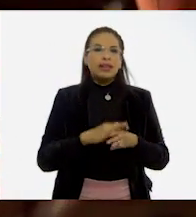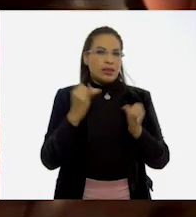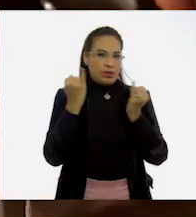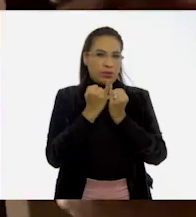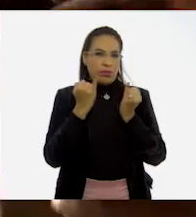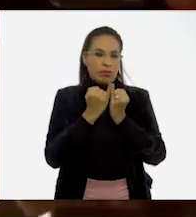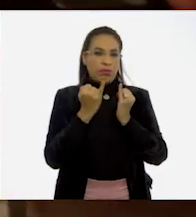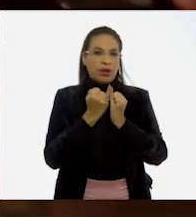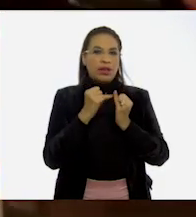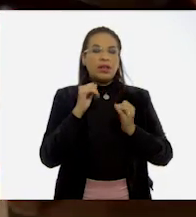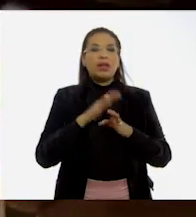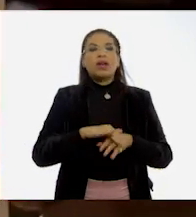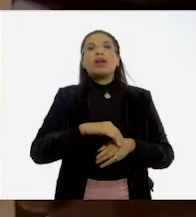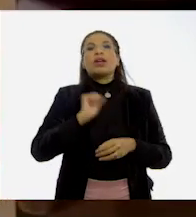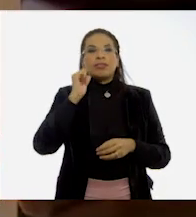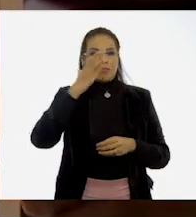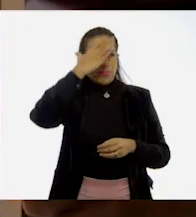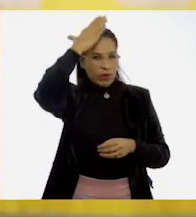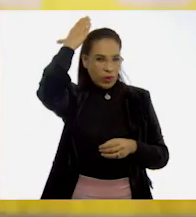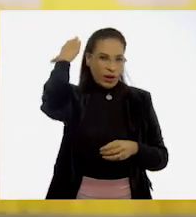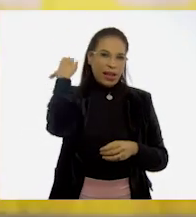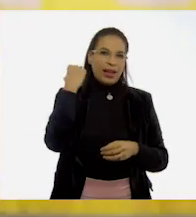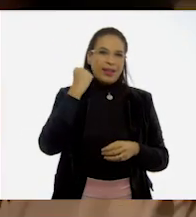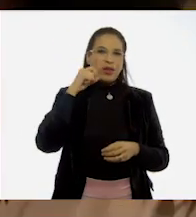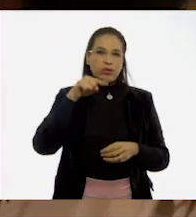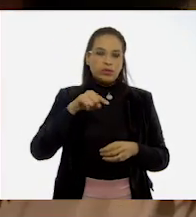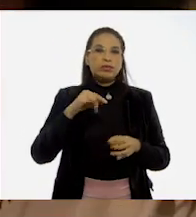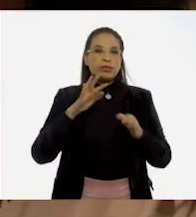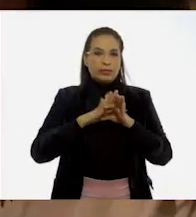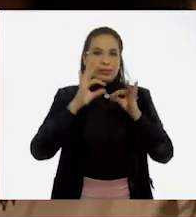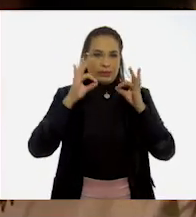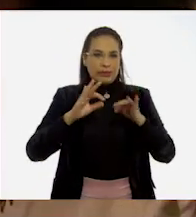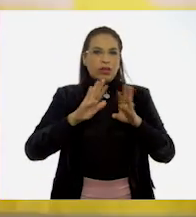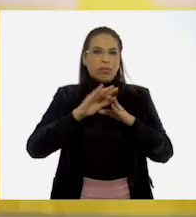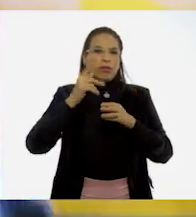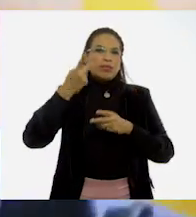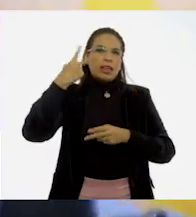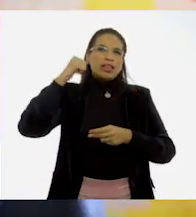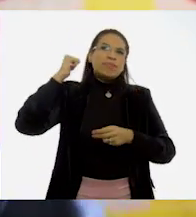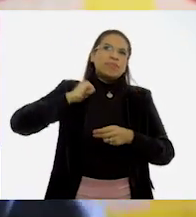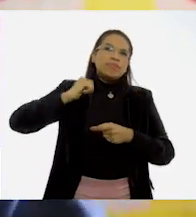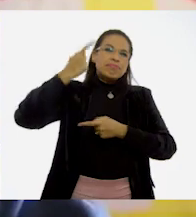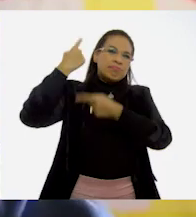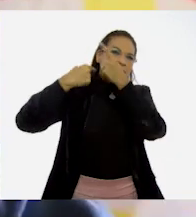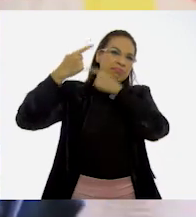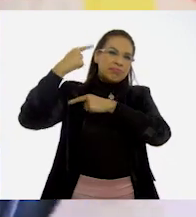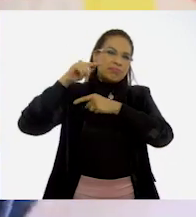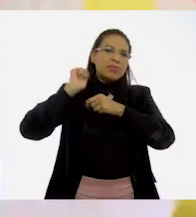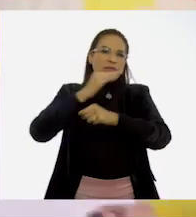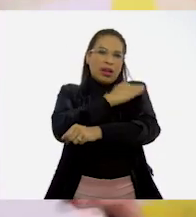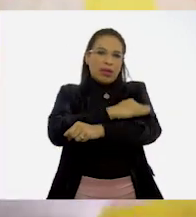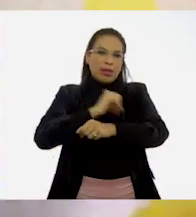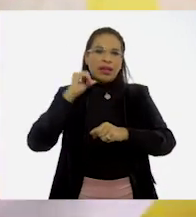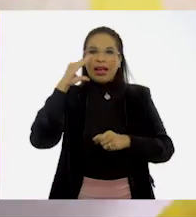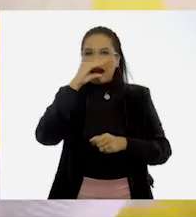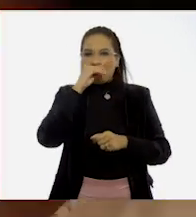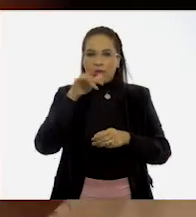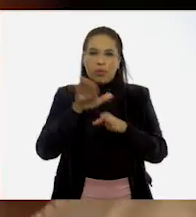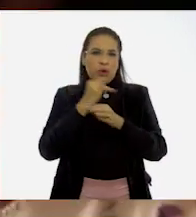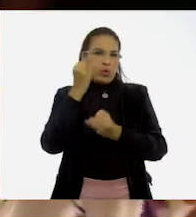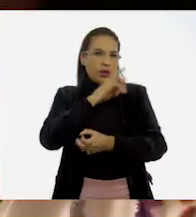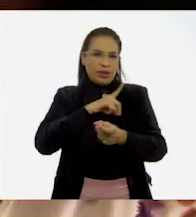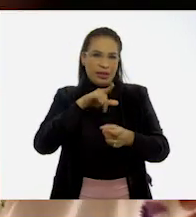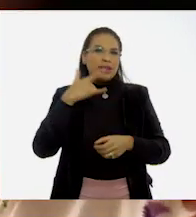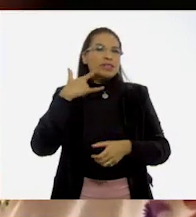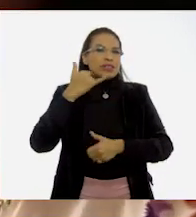también José María Morelos era de origen africano. ¿Entonces él usó para que trataran a todos igual?